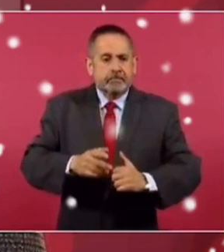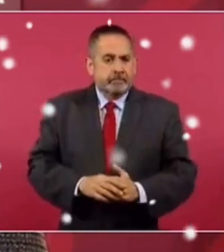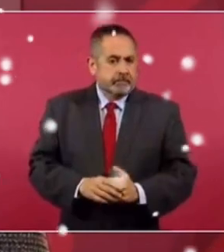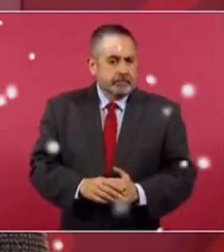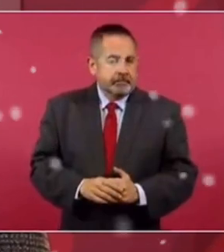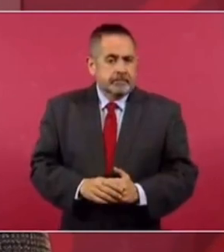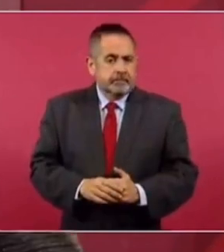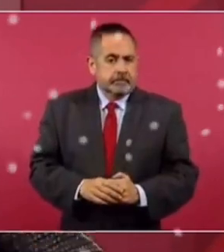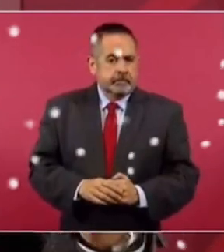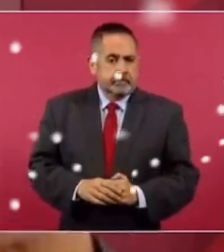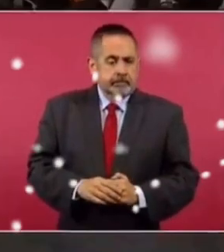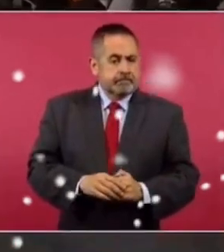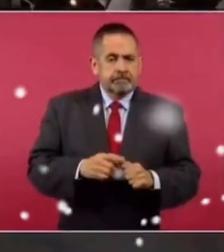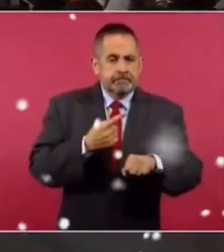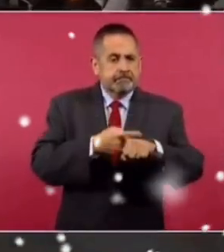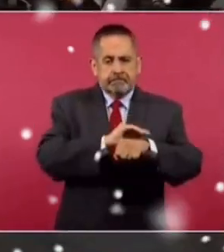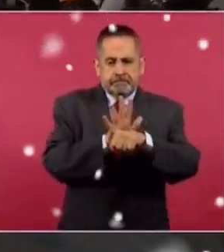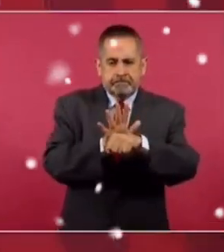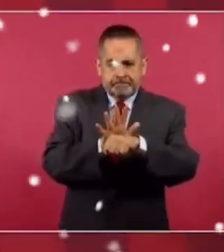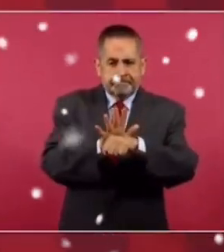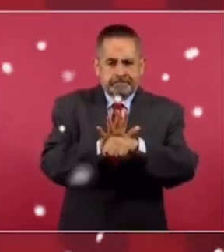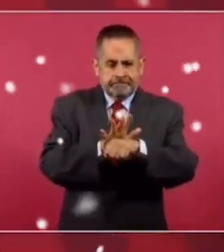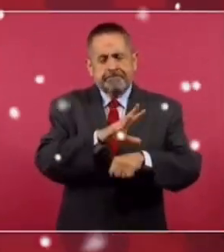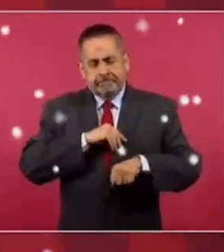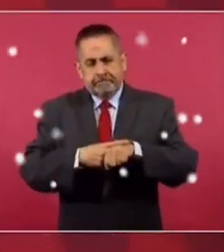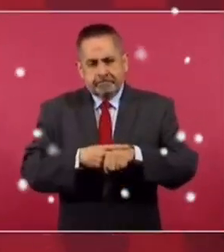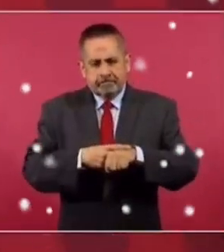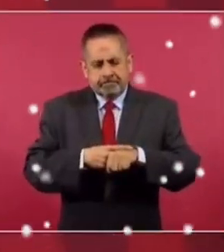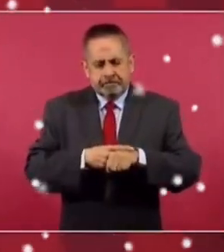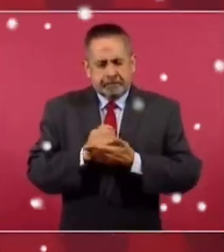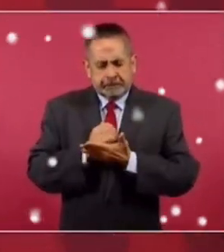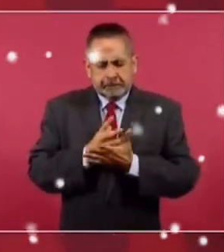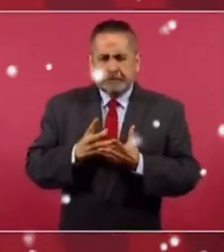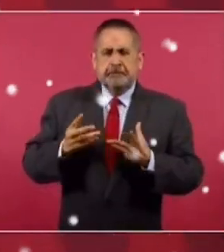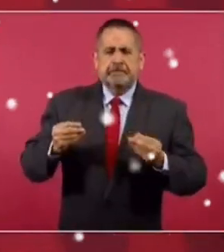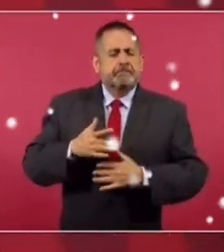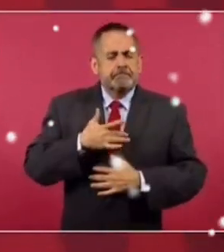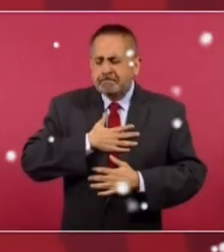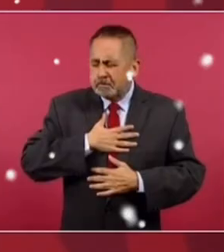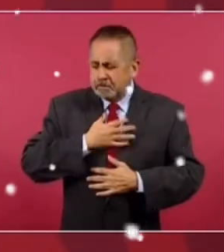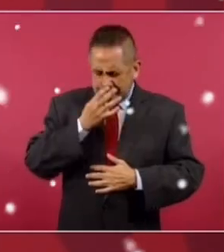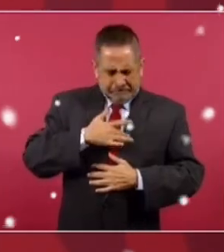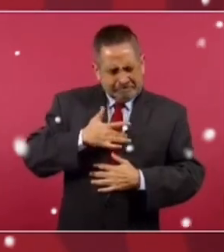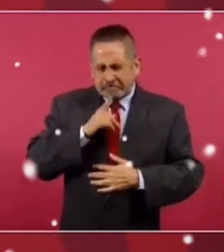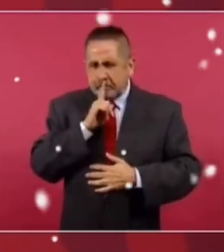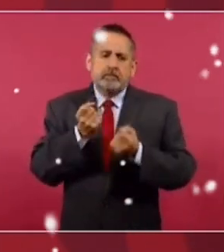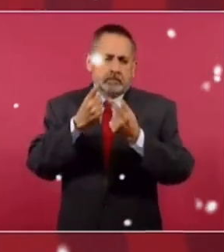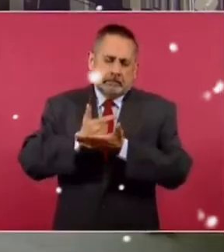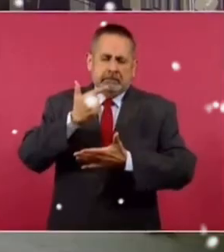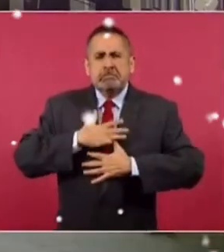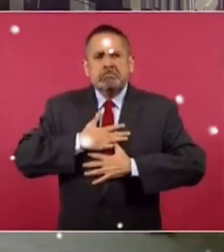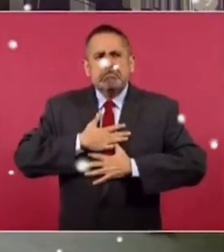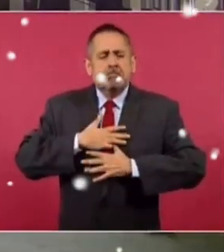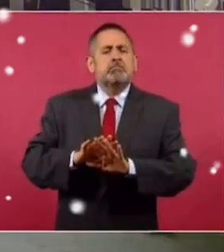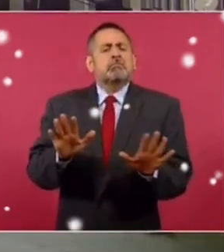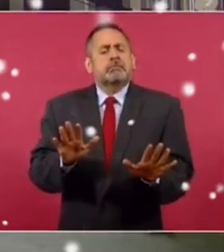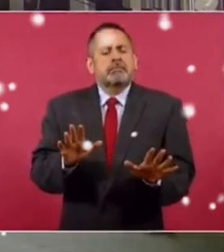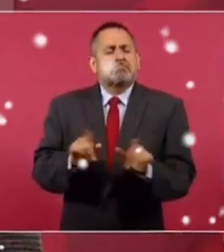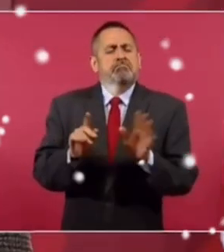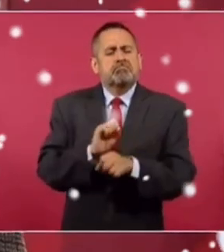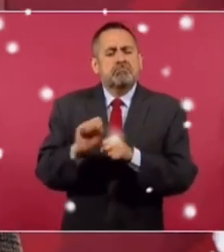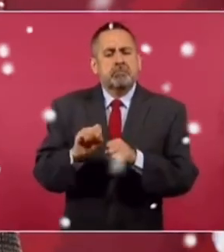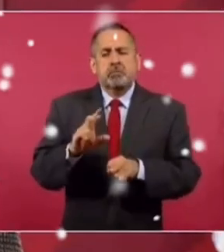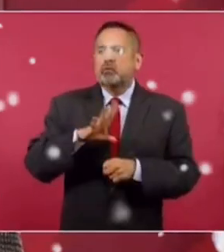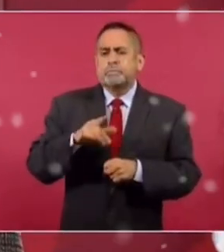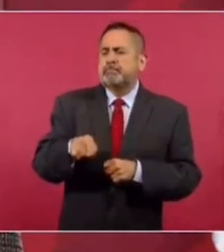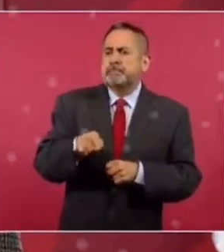se contagian con COVID, pero salen adelante, algunos con muy pocos síntomas, otros con síntomas fuertes, pero no pasa de